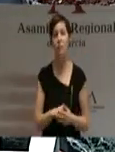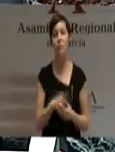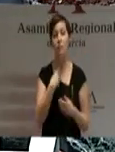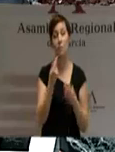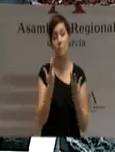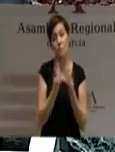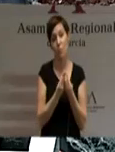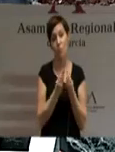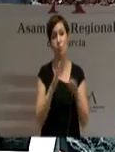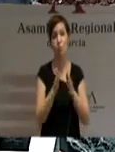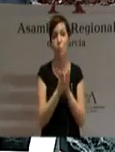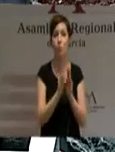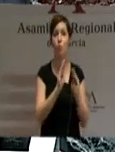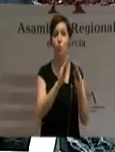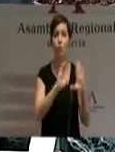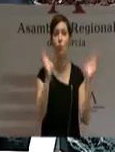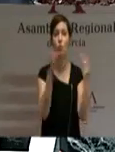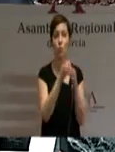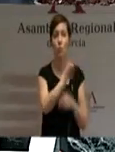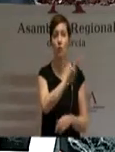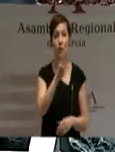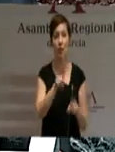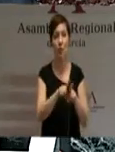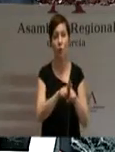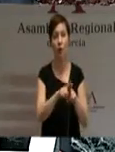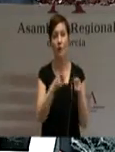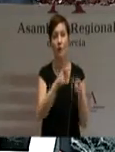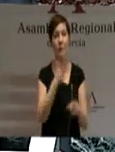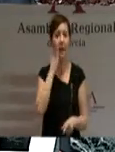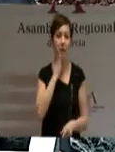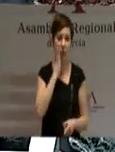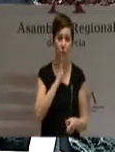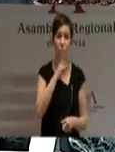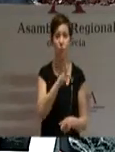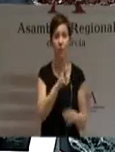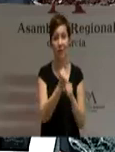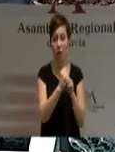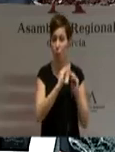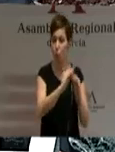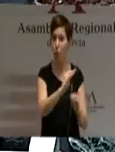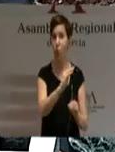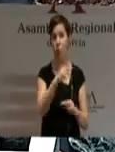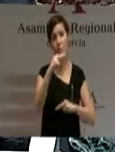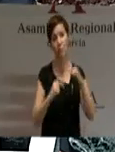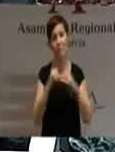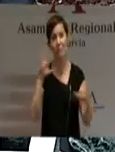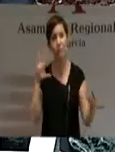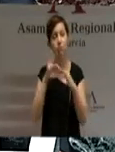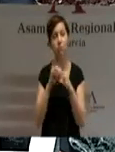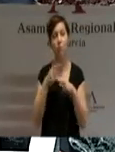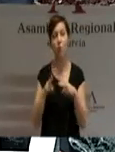Grupo Parlamentario Popular, nuestro afecto tanto por su obra política como por su responsabilidad.